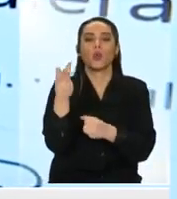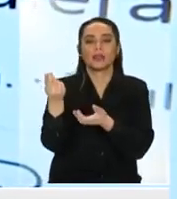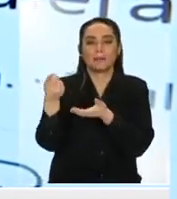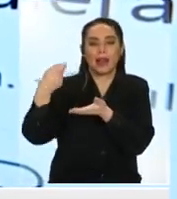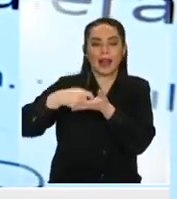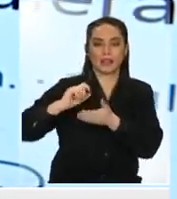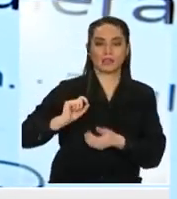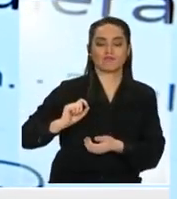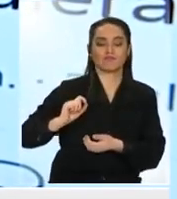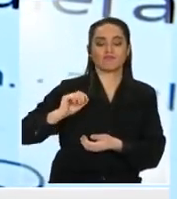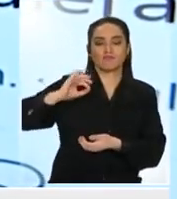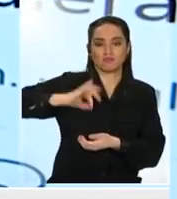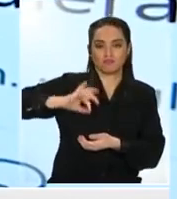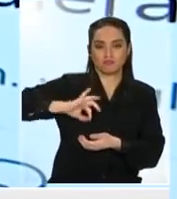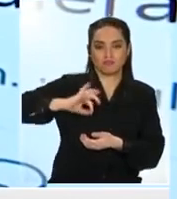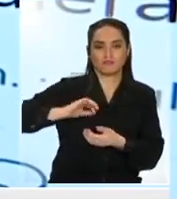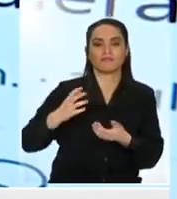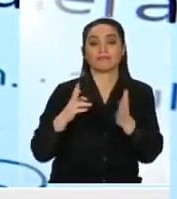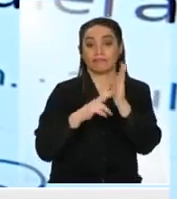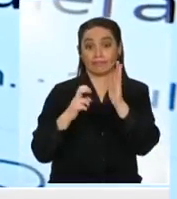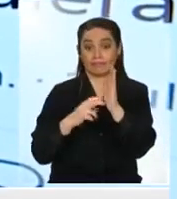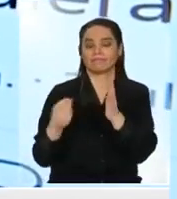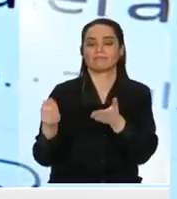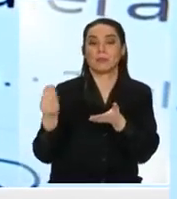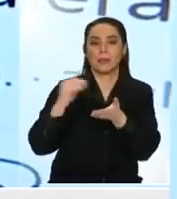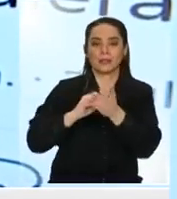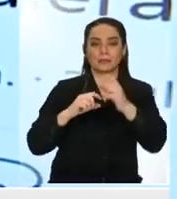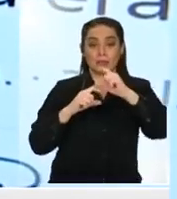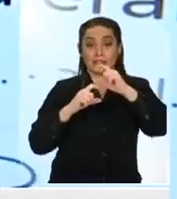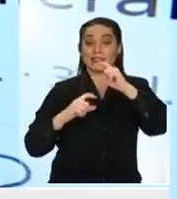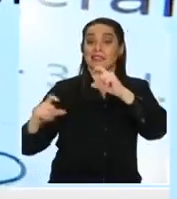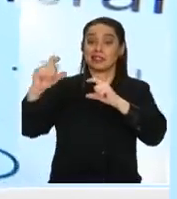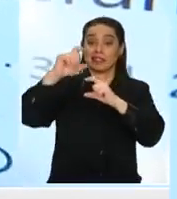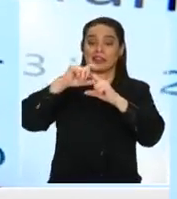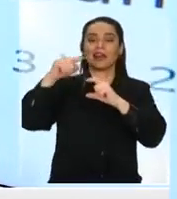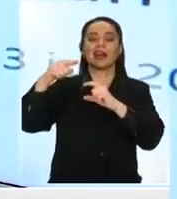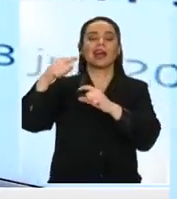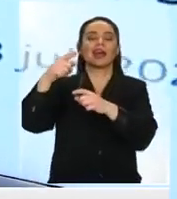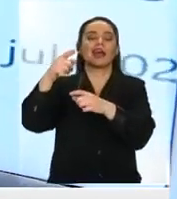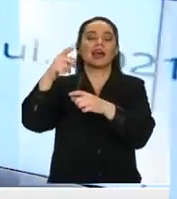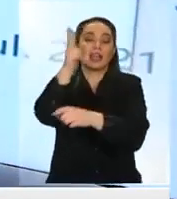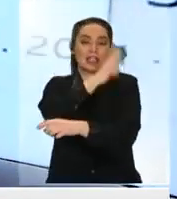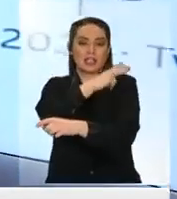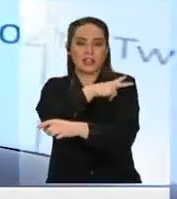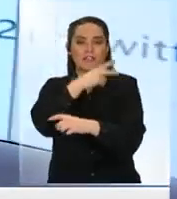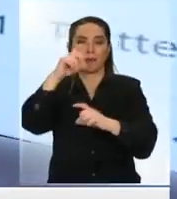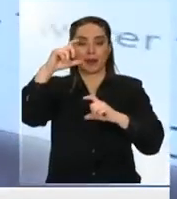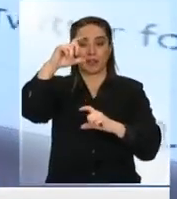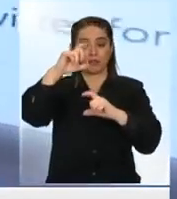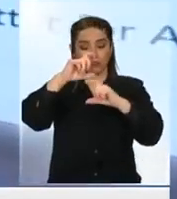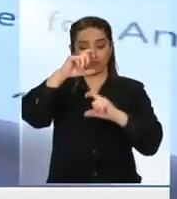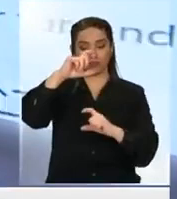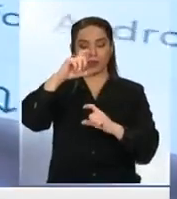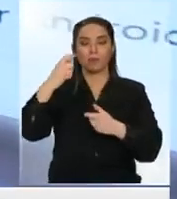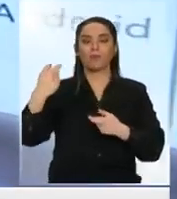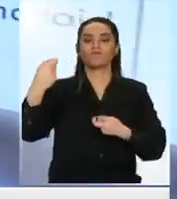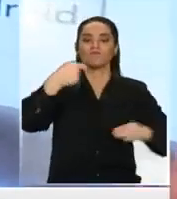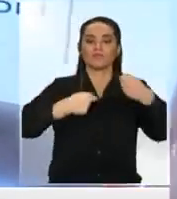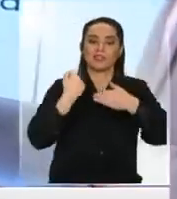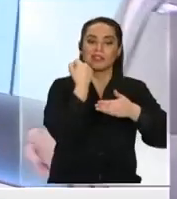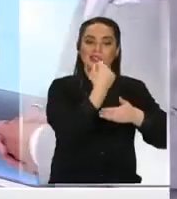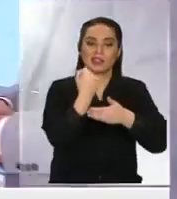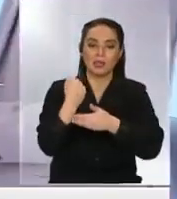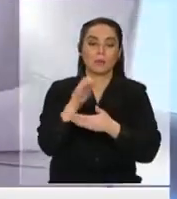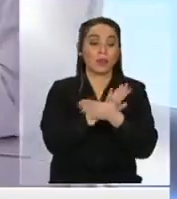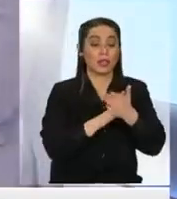peldaño que es la contribución del empleador que sirve también para hacer solidaridad entre las generaciones pero también entre los